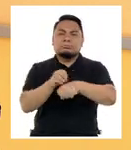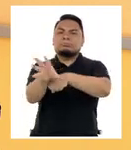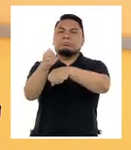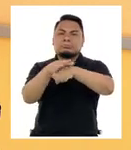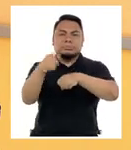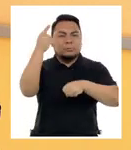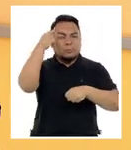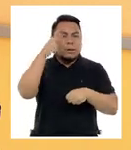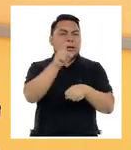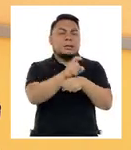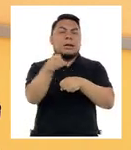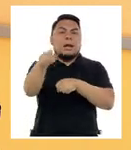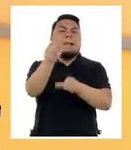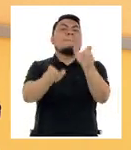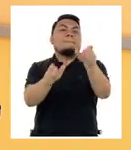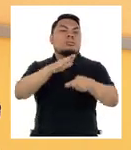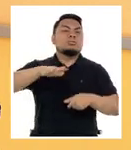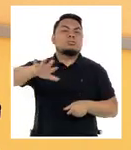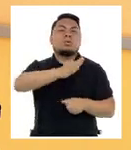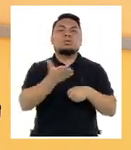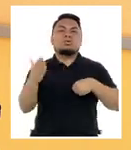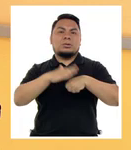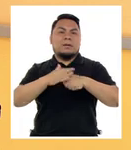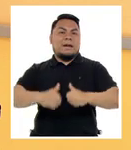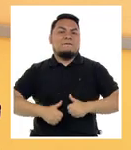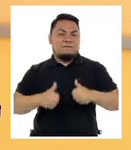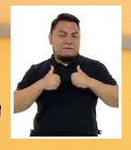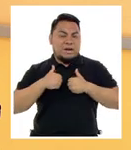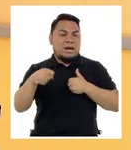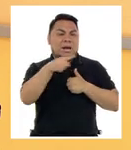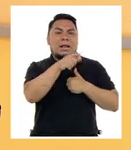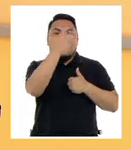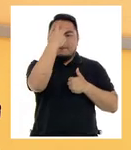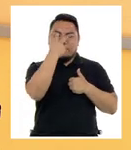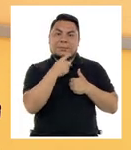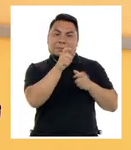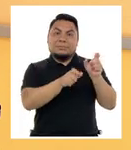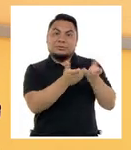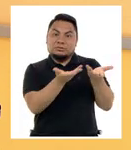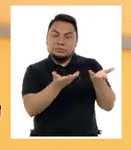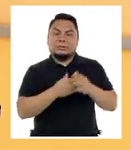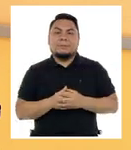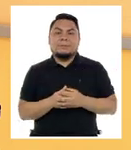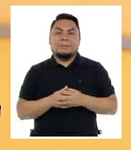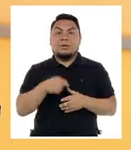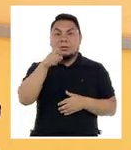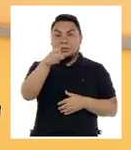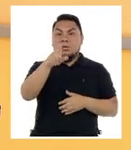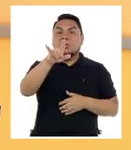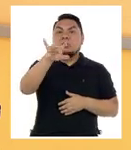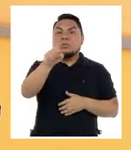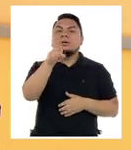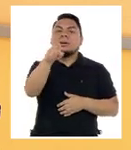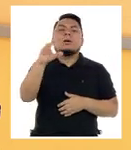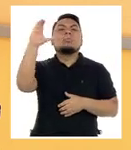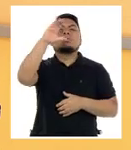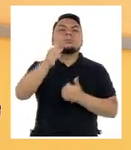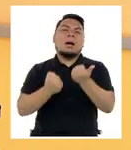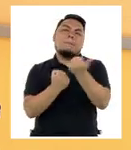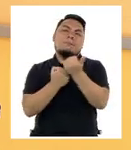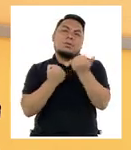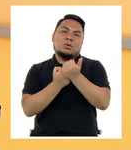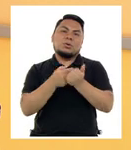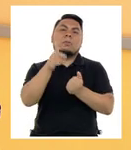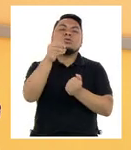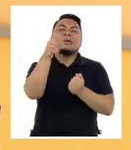sensibilizar al público en general sobre la vivencia de una persona con discapacidad visual. Luis está buscando apoyo